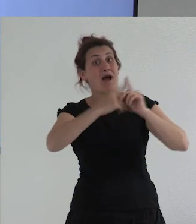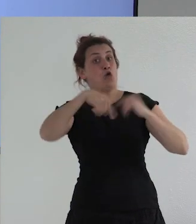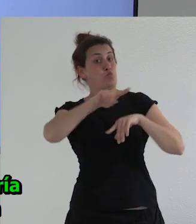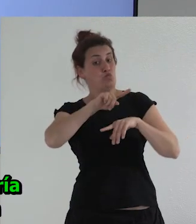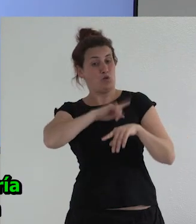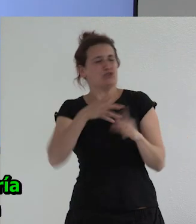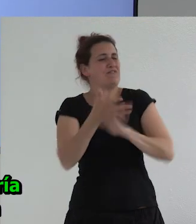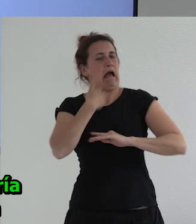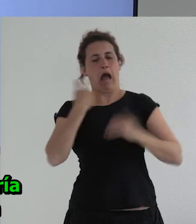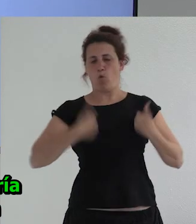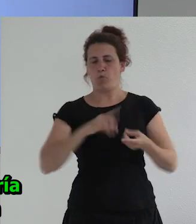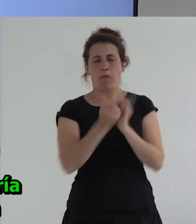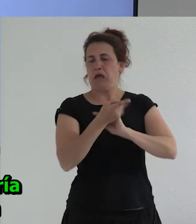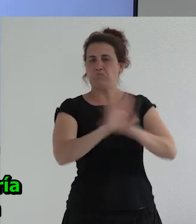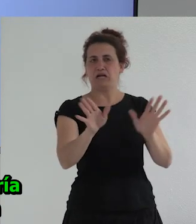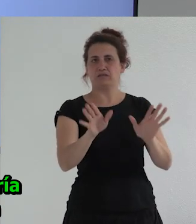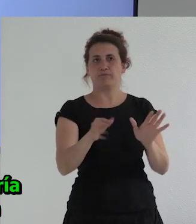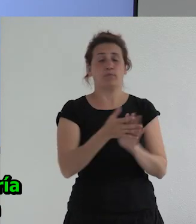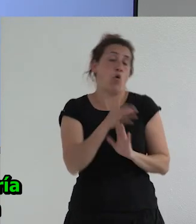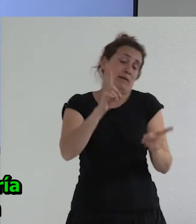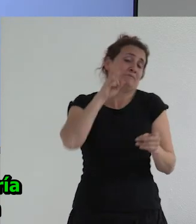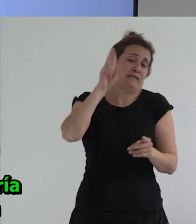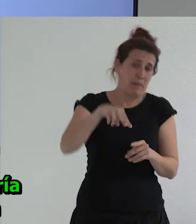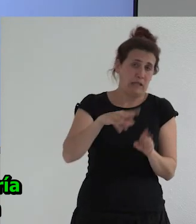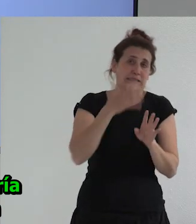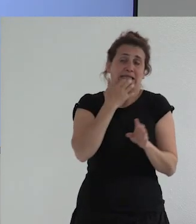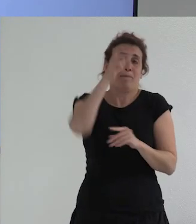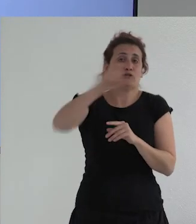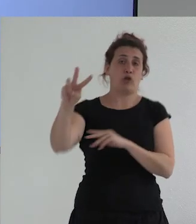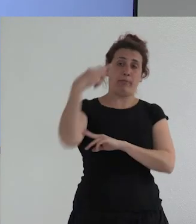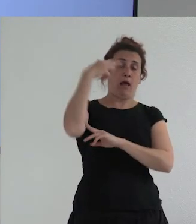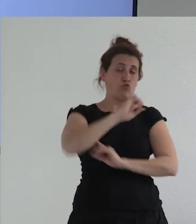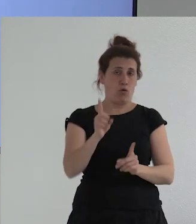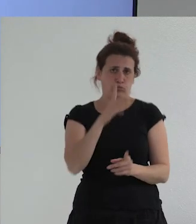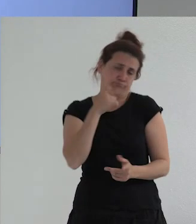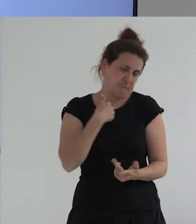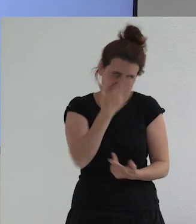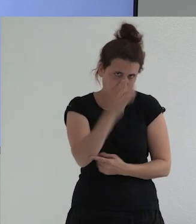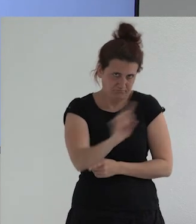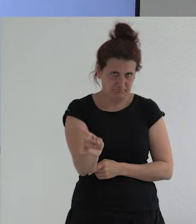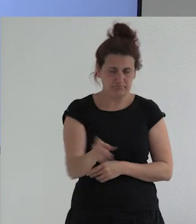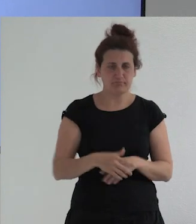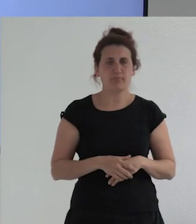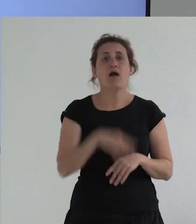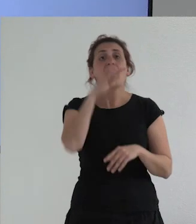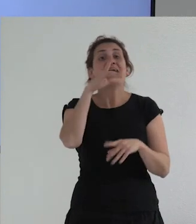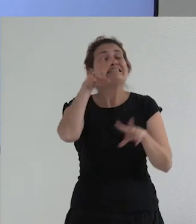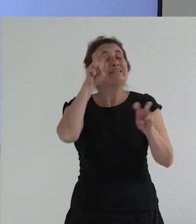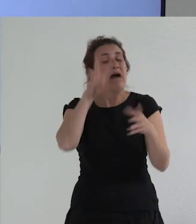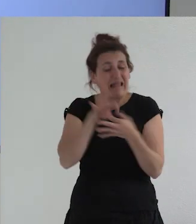cambiando nuestro cuerpo sin plantear que hombre también se resolvería si la gente no nos mirara como nos mira pues me parece deshonesto y en relación a la infancia